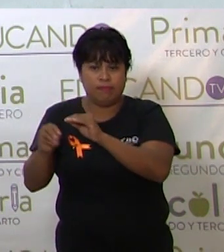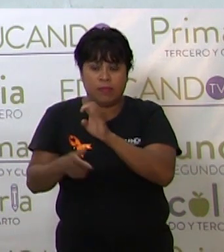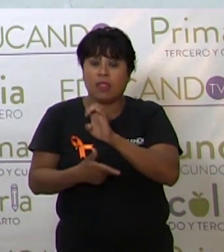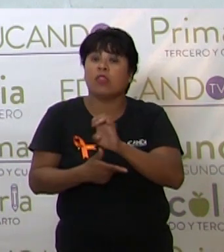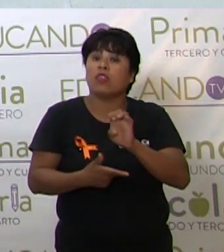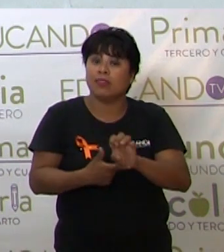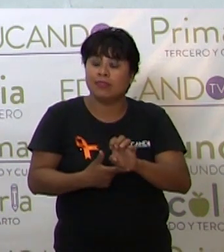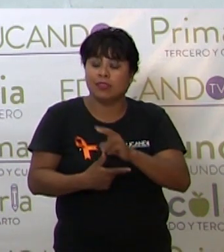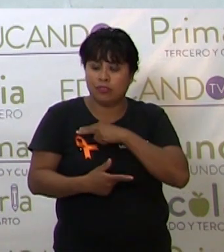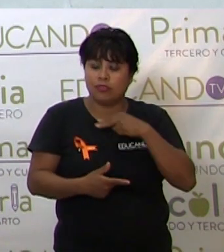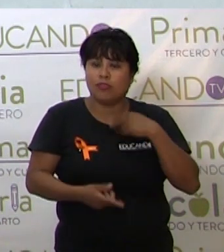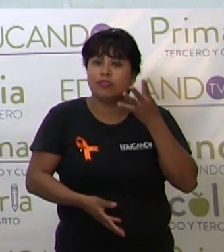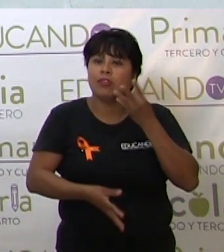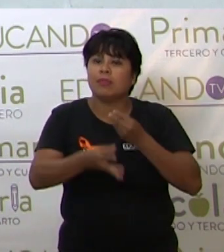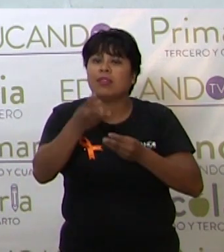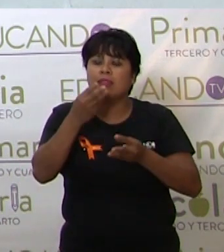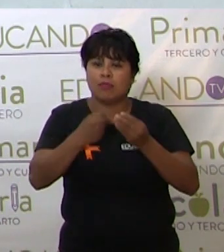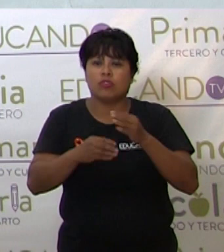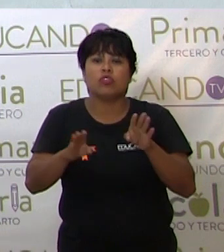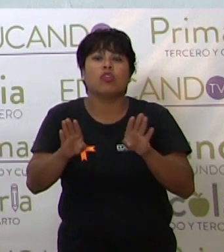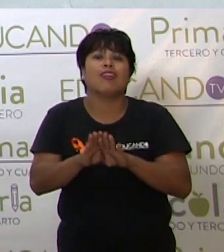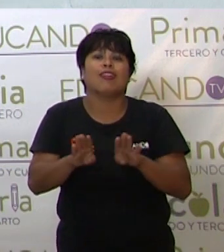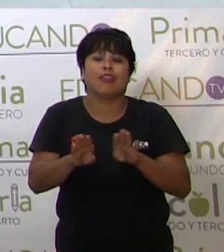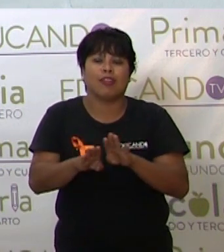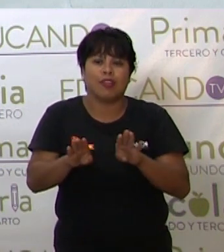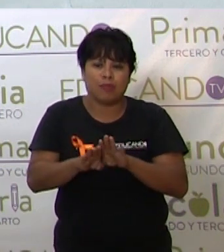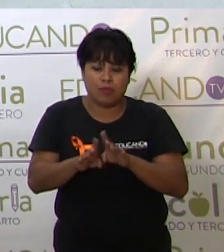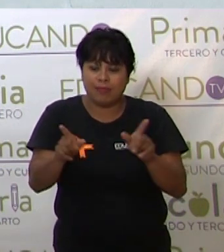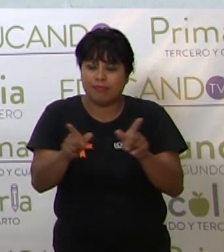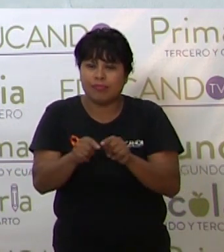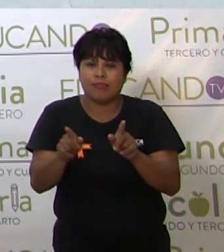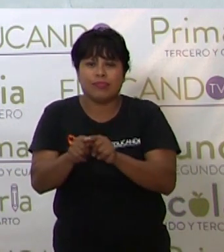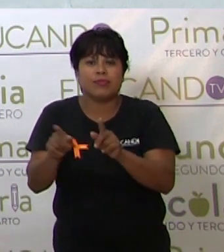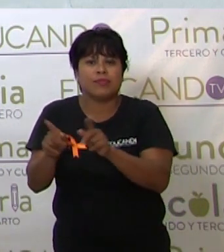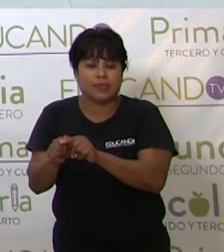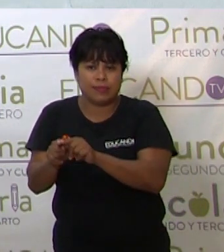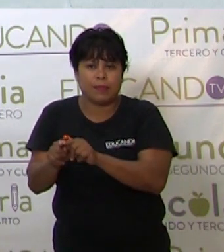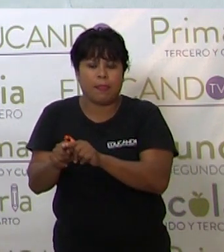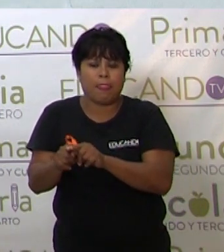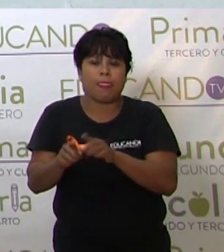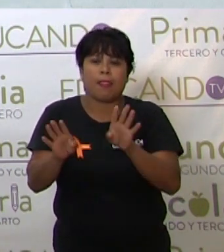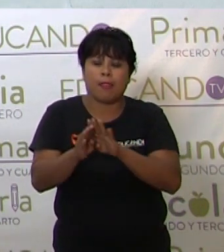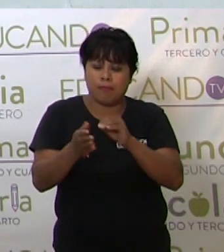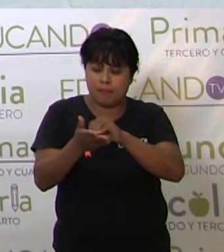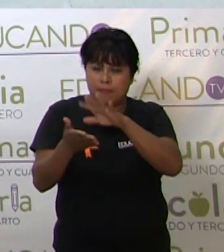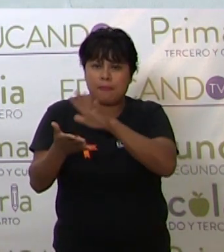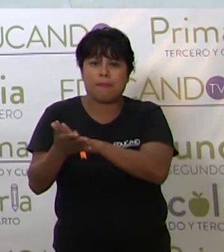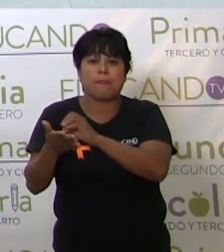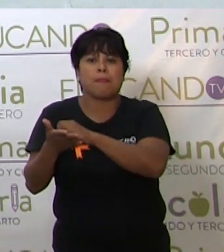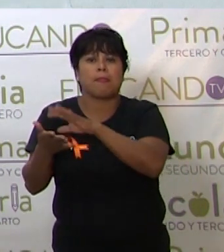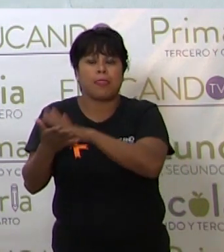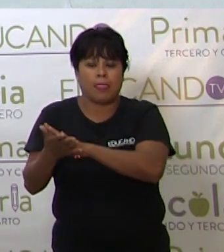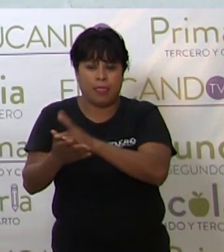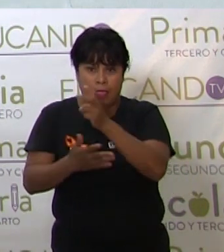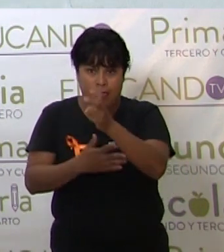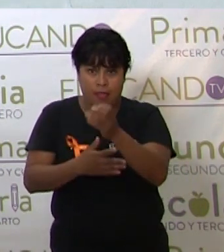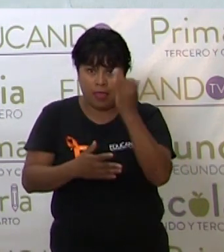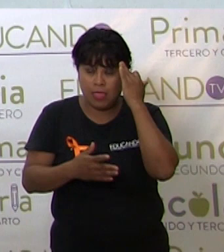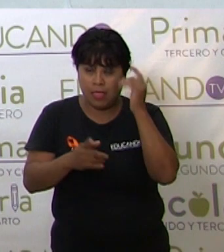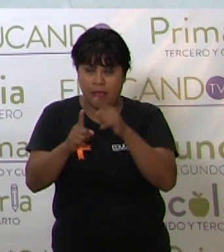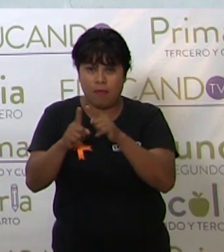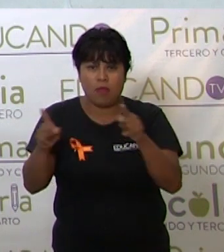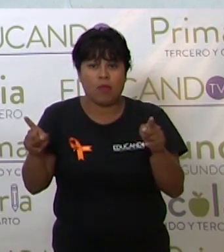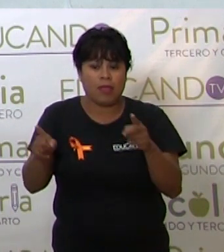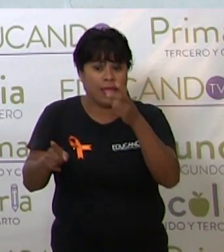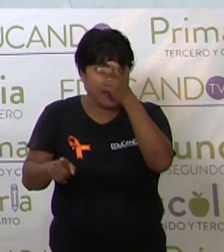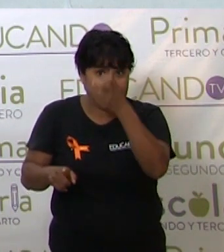Entonces, aprendimos cómo se sintetiza, se plasma en esta línea de tiempo y